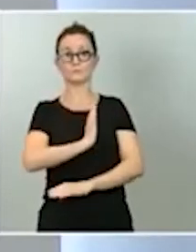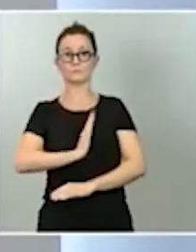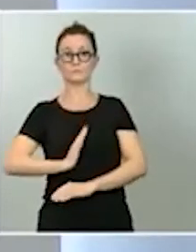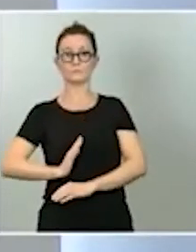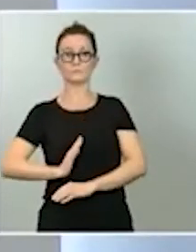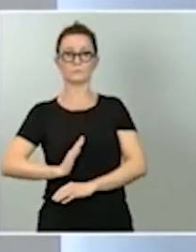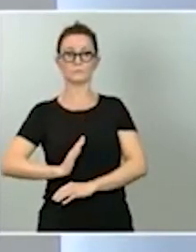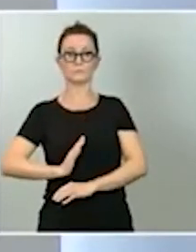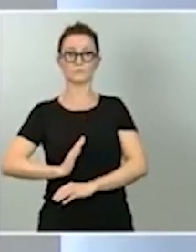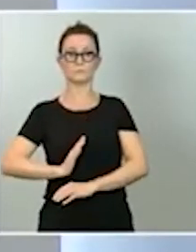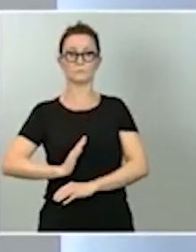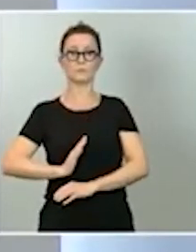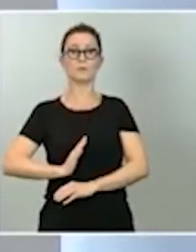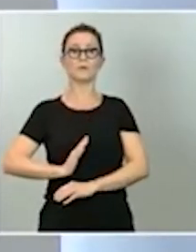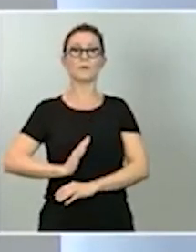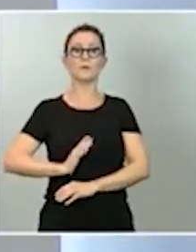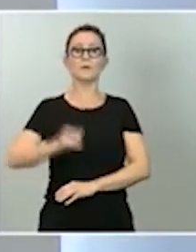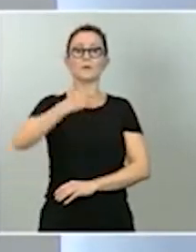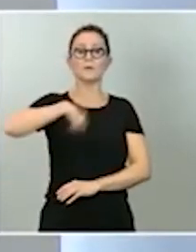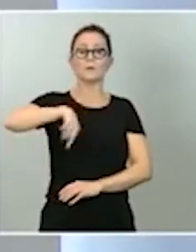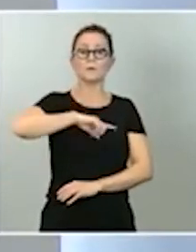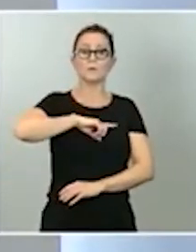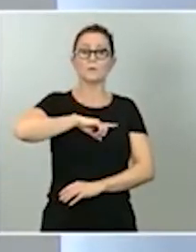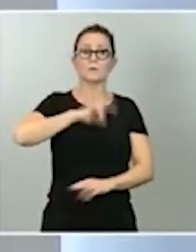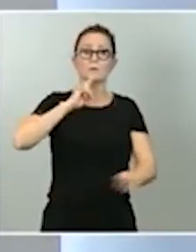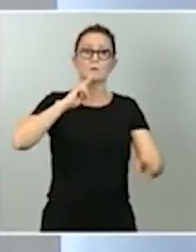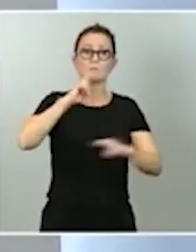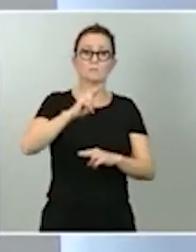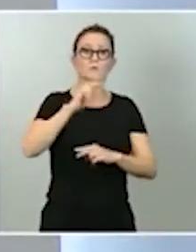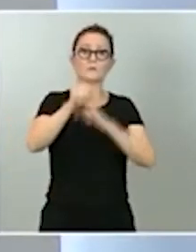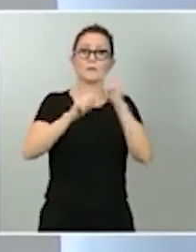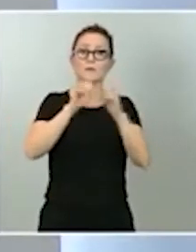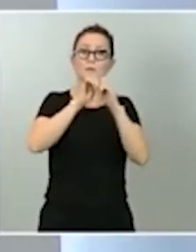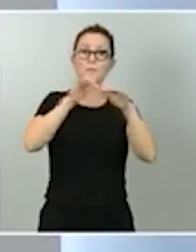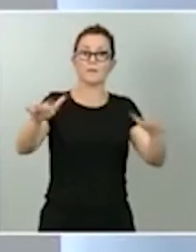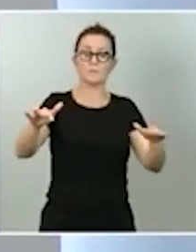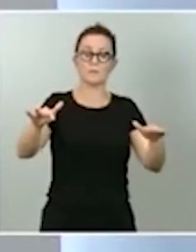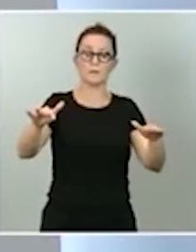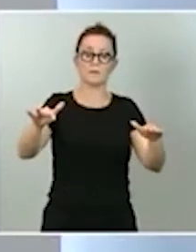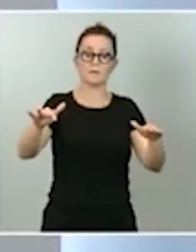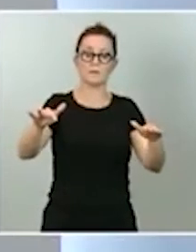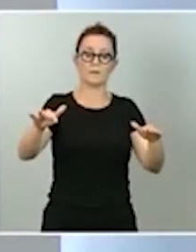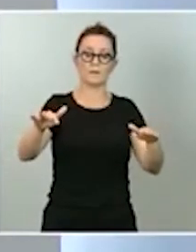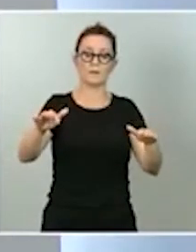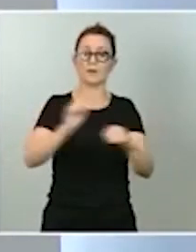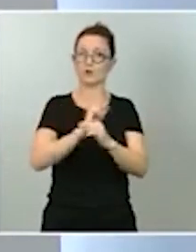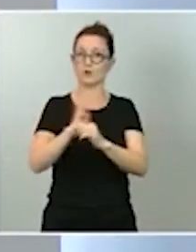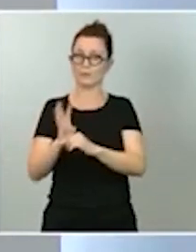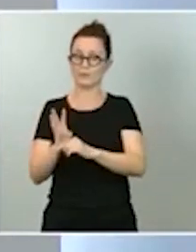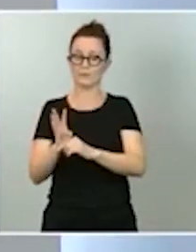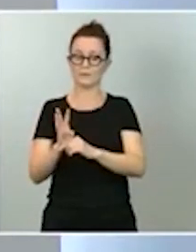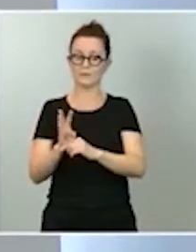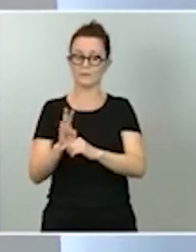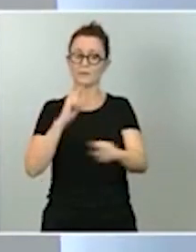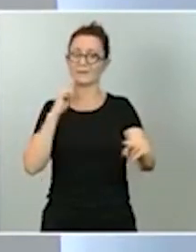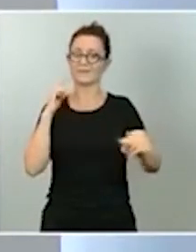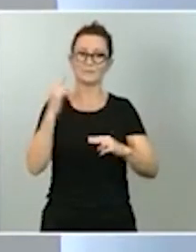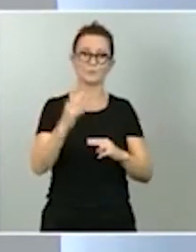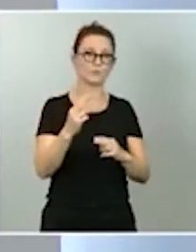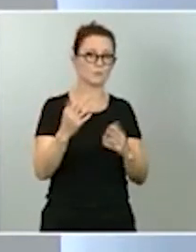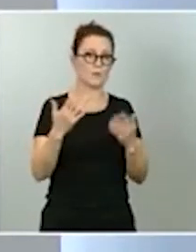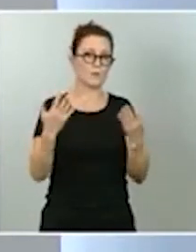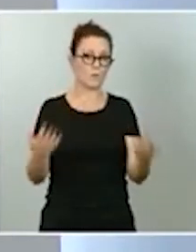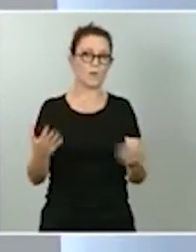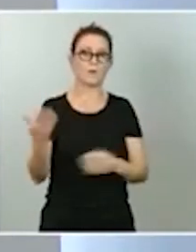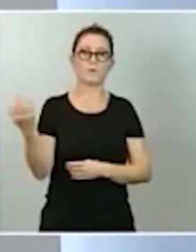consecuencia de la respuesta a la epidemia de la pandemia del COVID era preciso emitir en